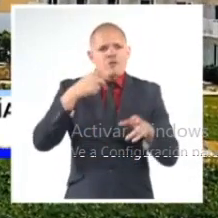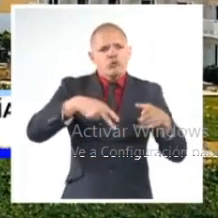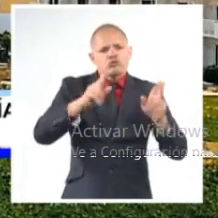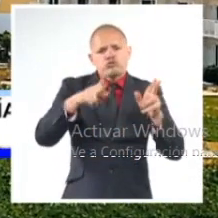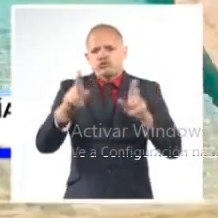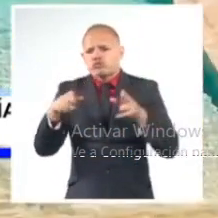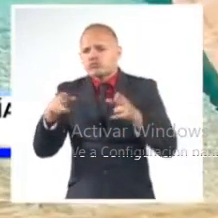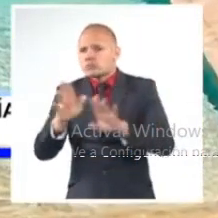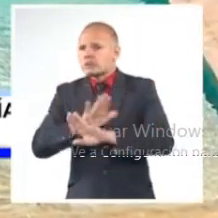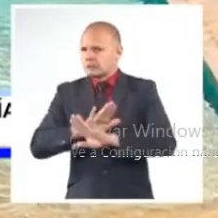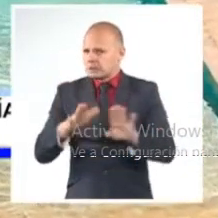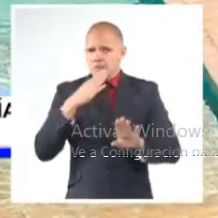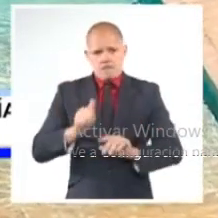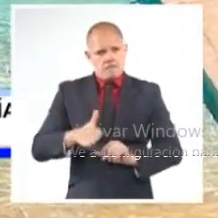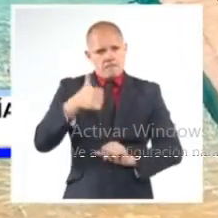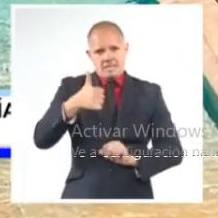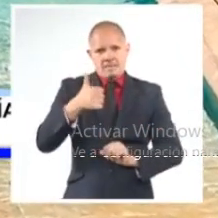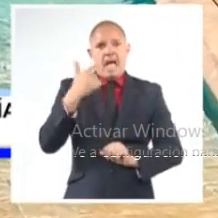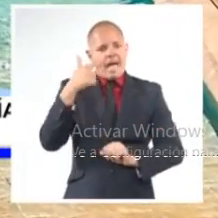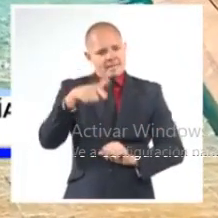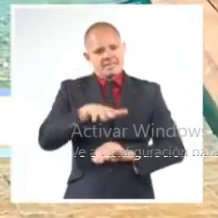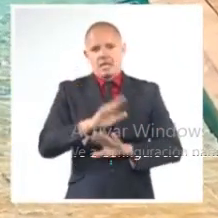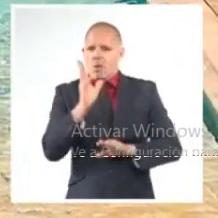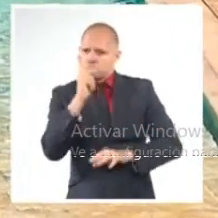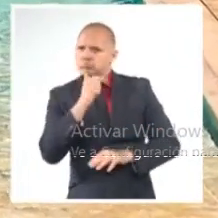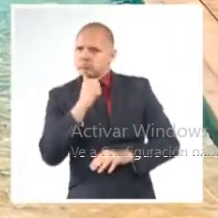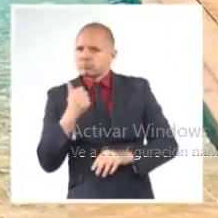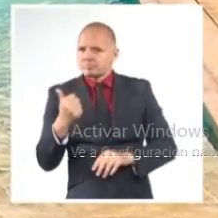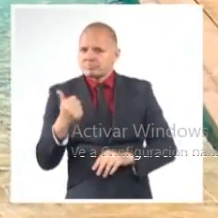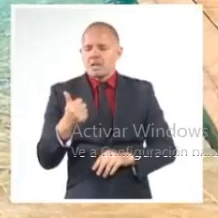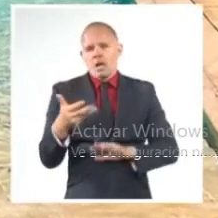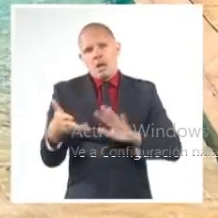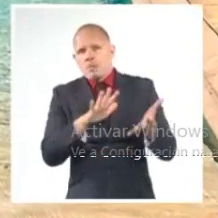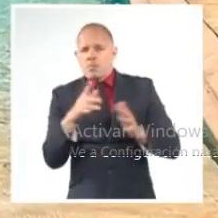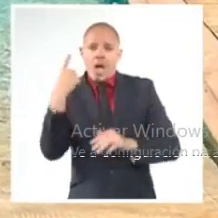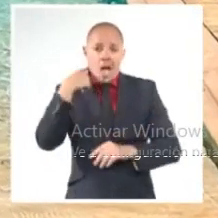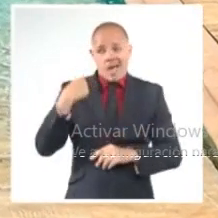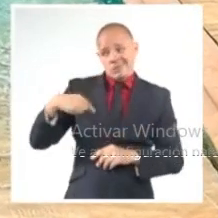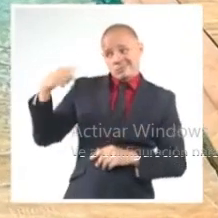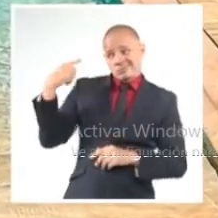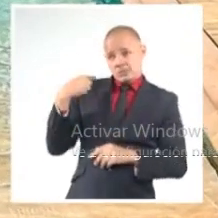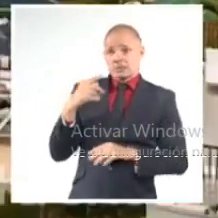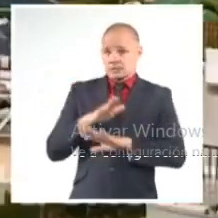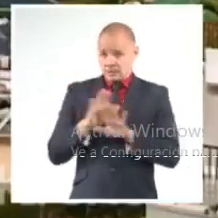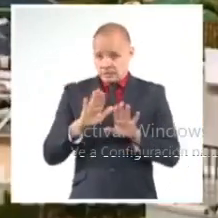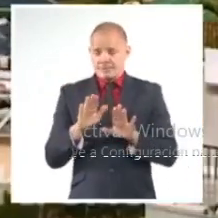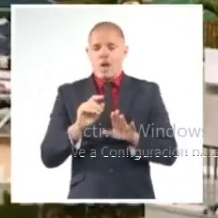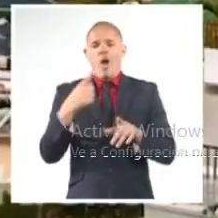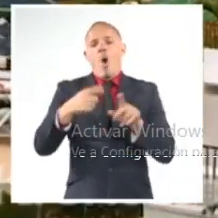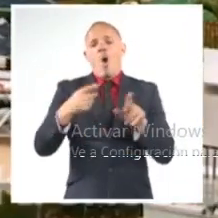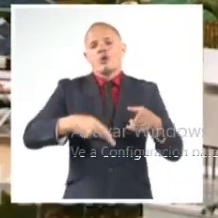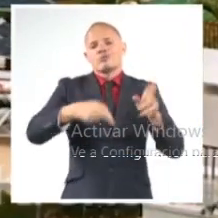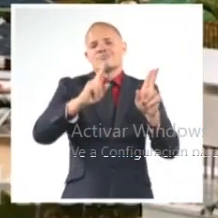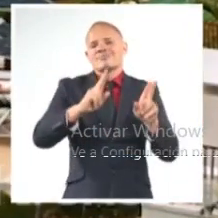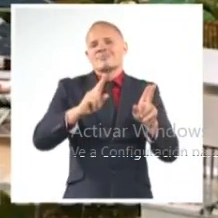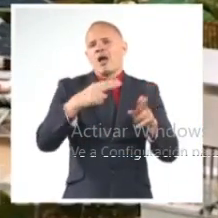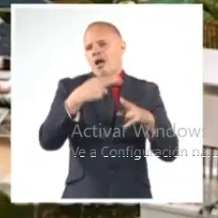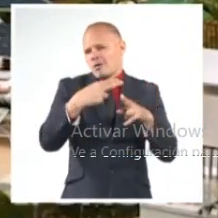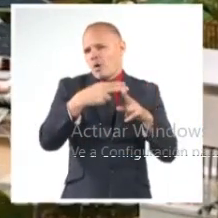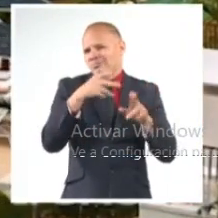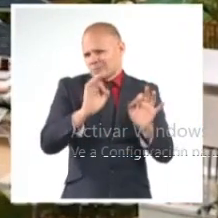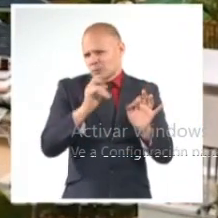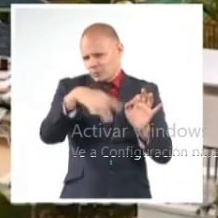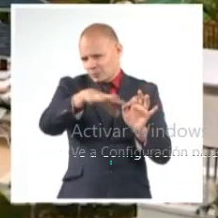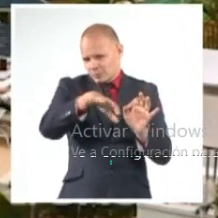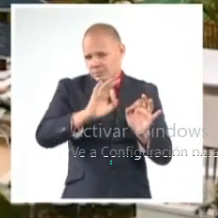que prestan servicios hoteleros en el área. Ya desde finales del año pasado, el Hotel Coral Level Esmeralda, también en Cayo Cruz,